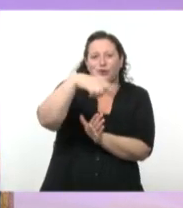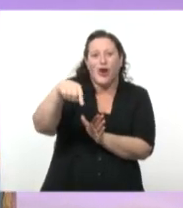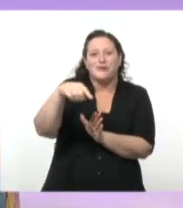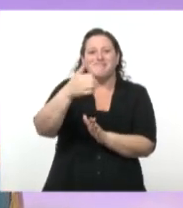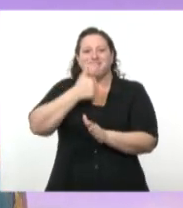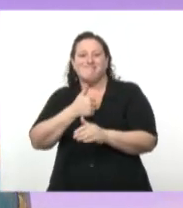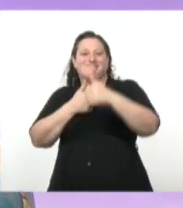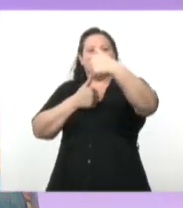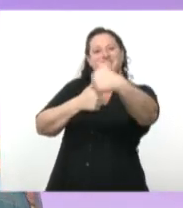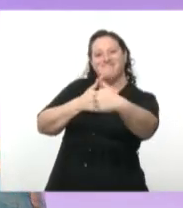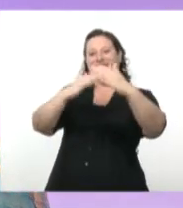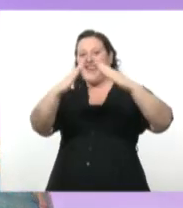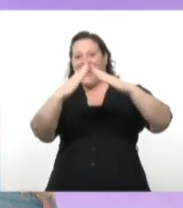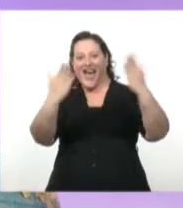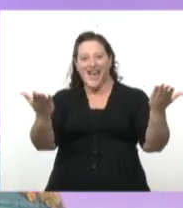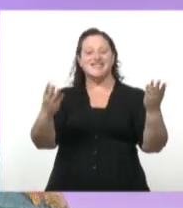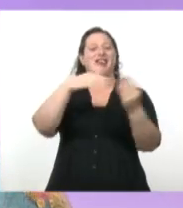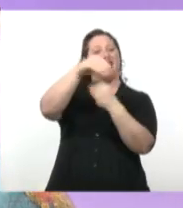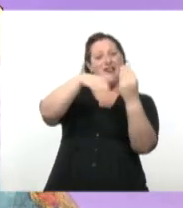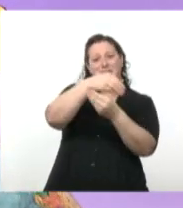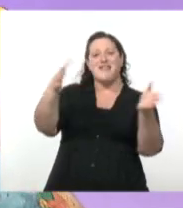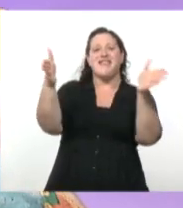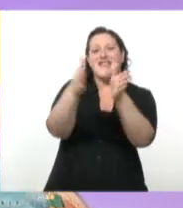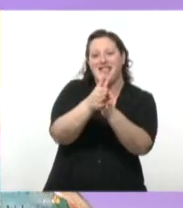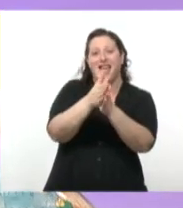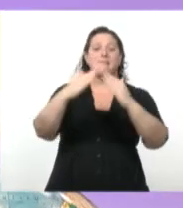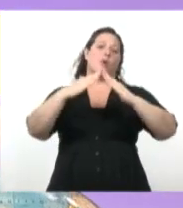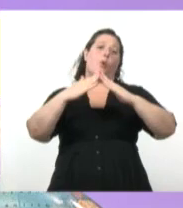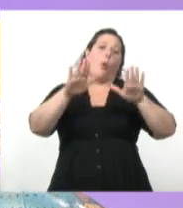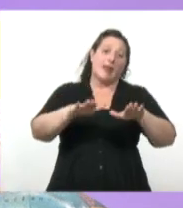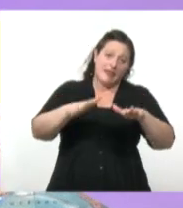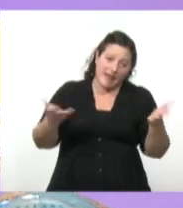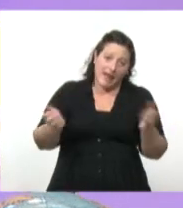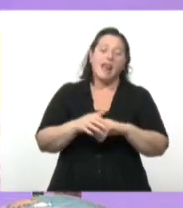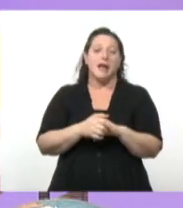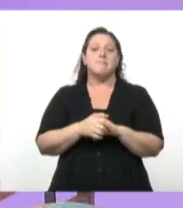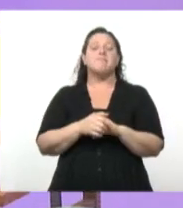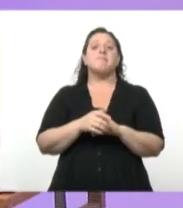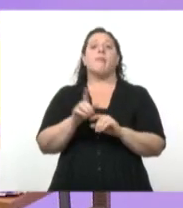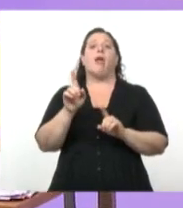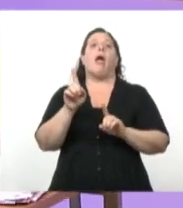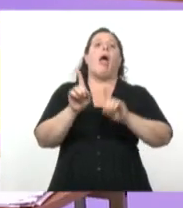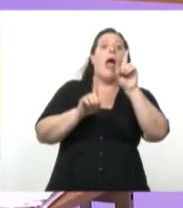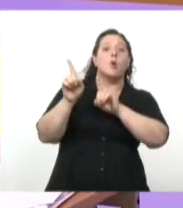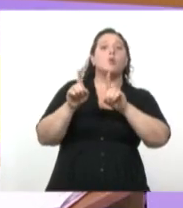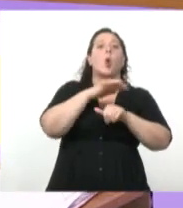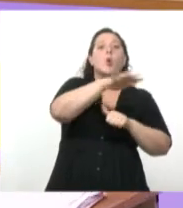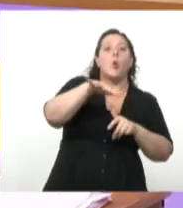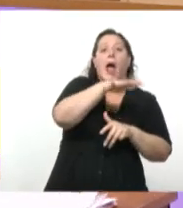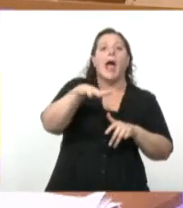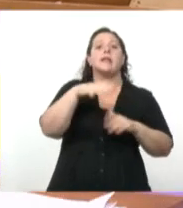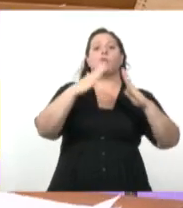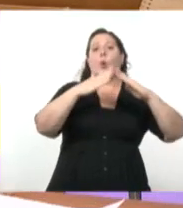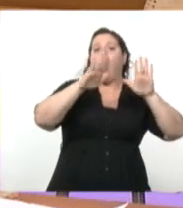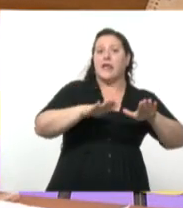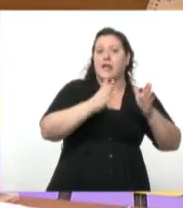en familia, en cuarentena, algunas cuarentenas más fuertes que otras, pero todos como